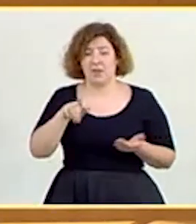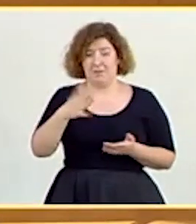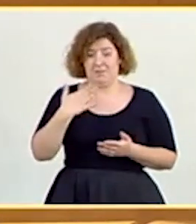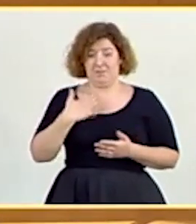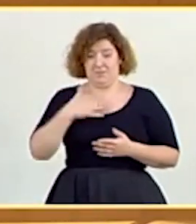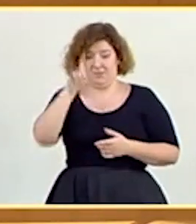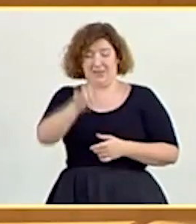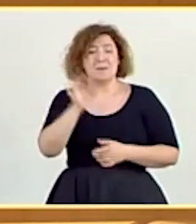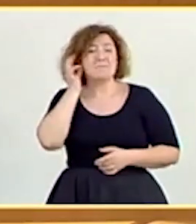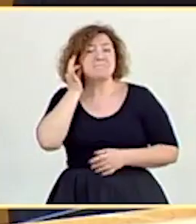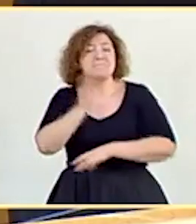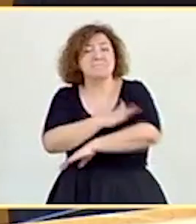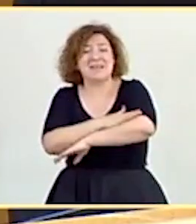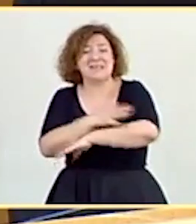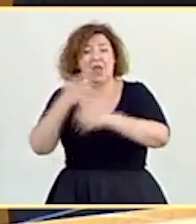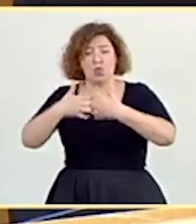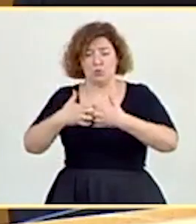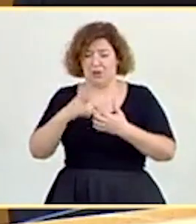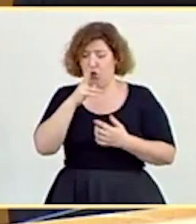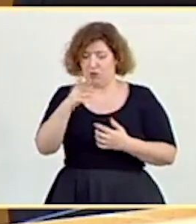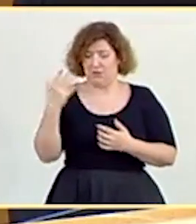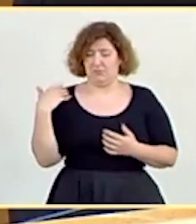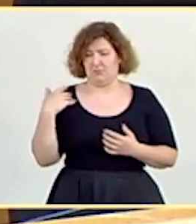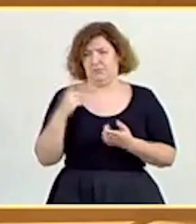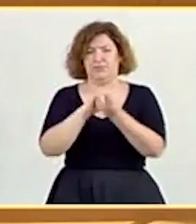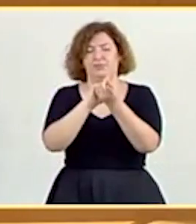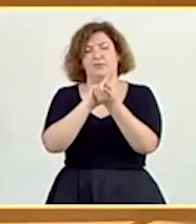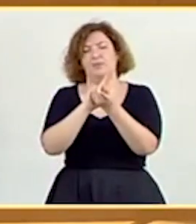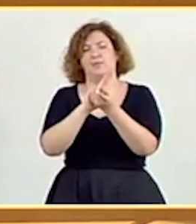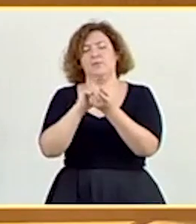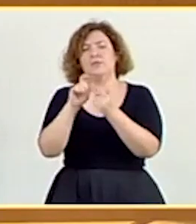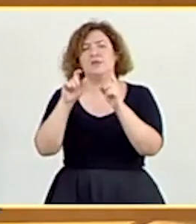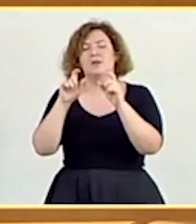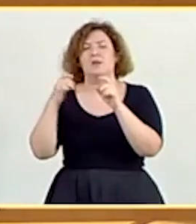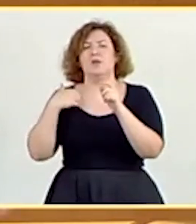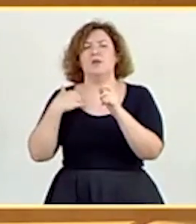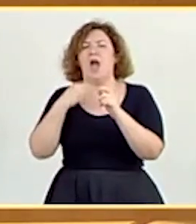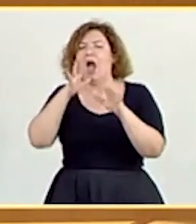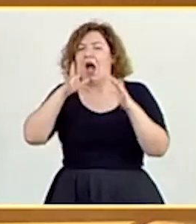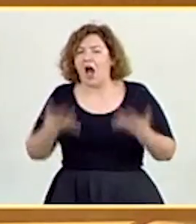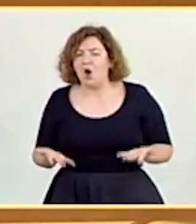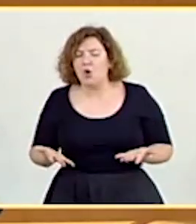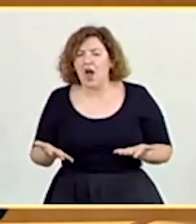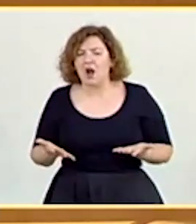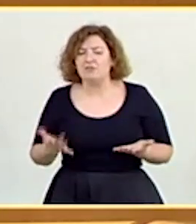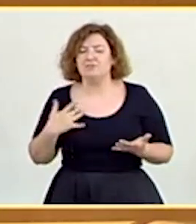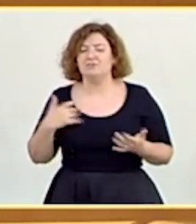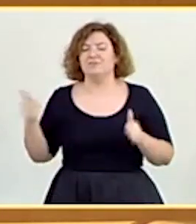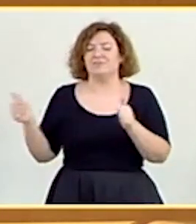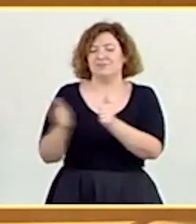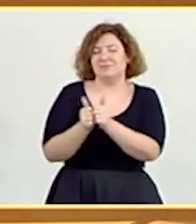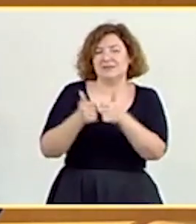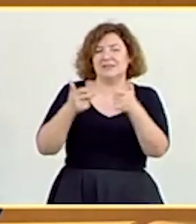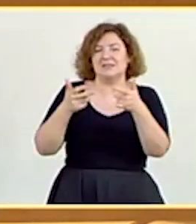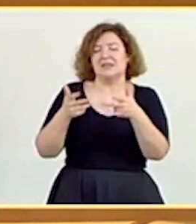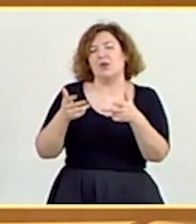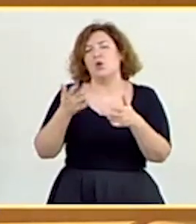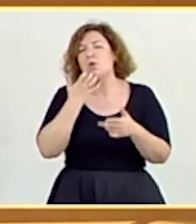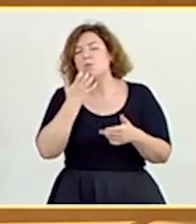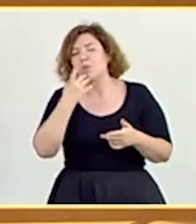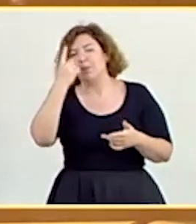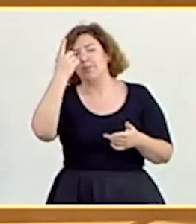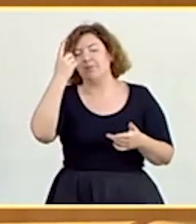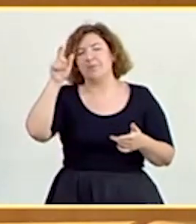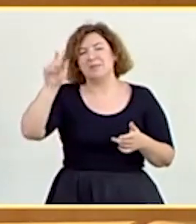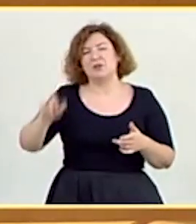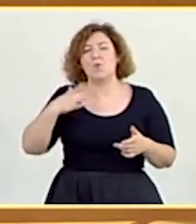de Industria estos dos años, aunque haya cambiado de compañías por el camino. Ahora usted se sienta al lado de perfiles como el del